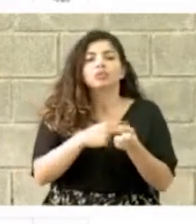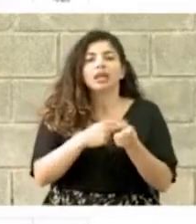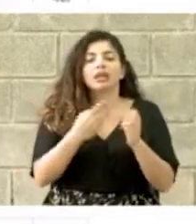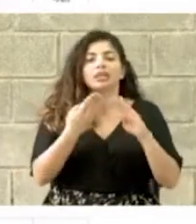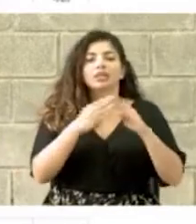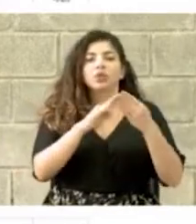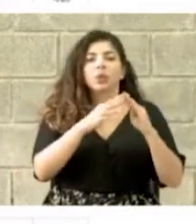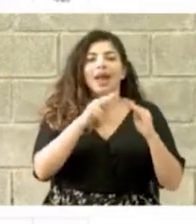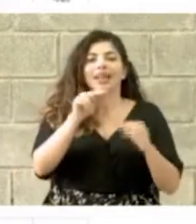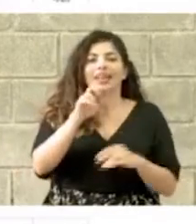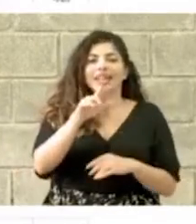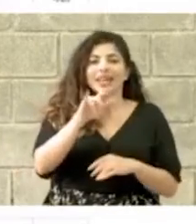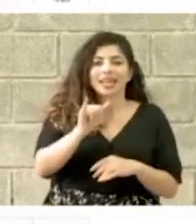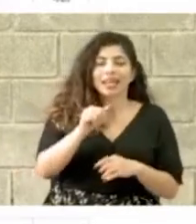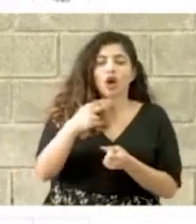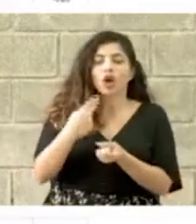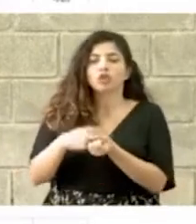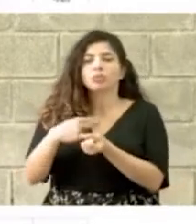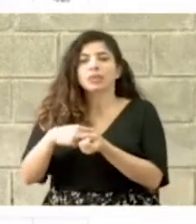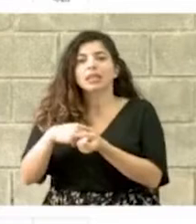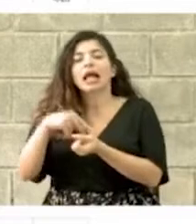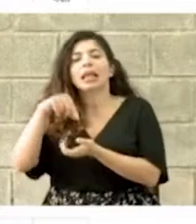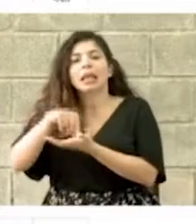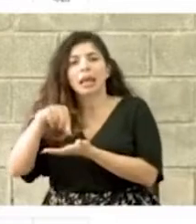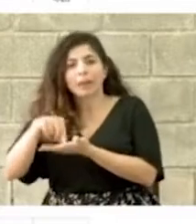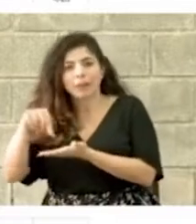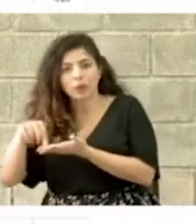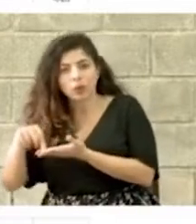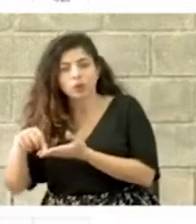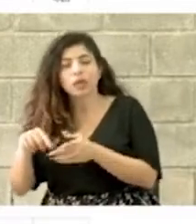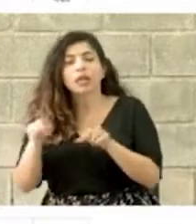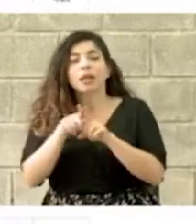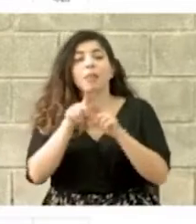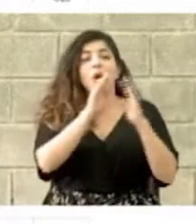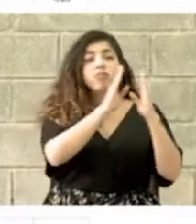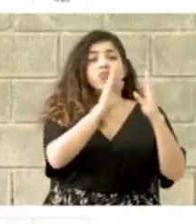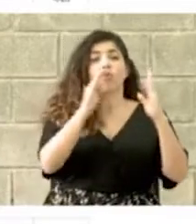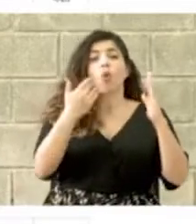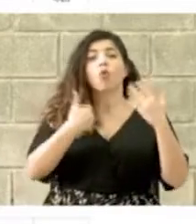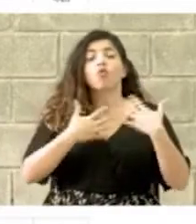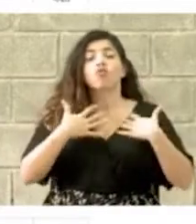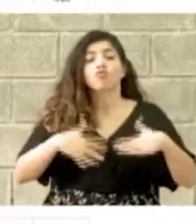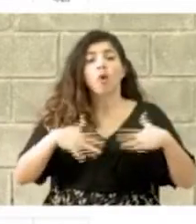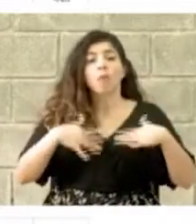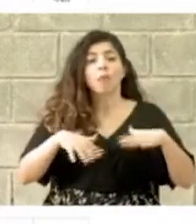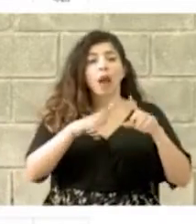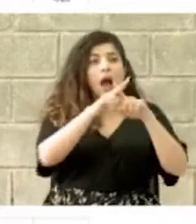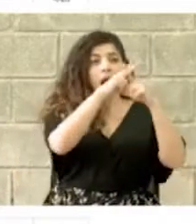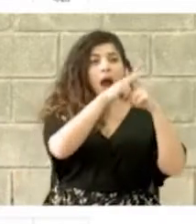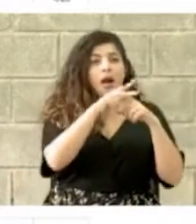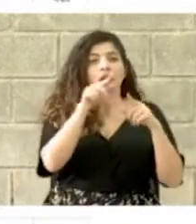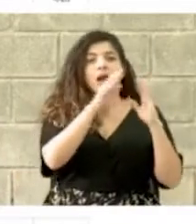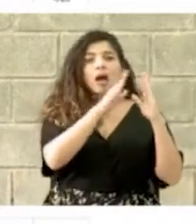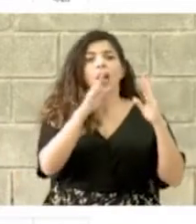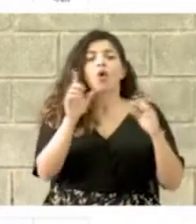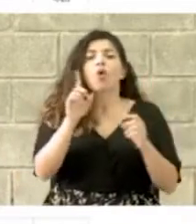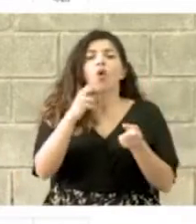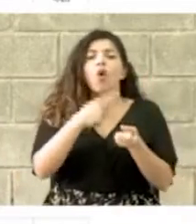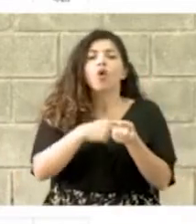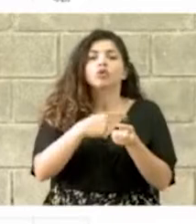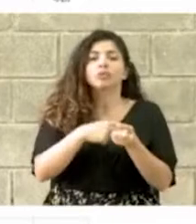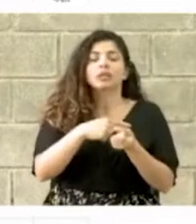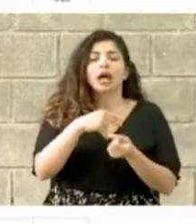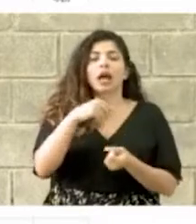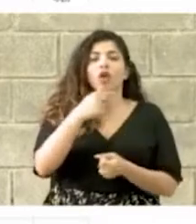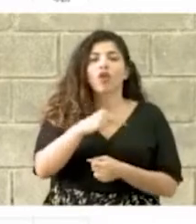Quepos. Tenemos redecuación de ropería del hospital Manuel Mora Valverde de